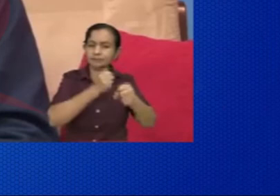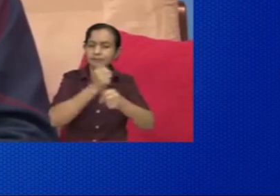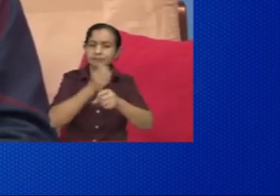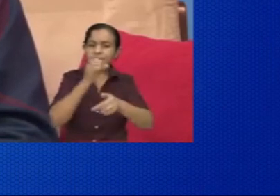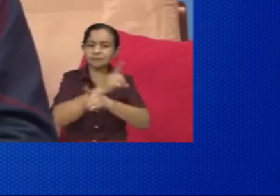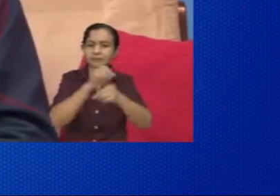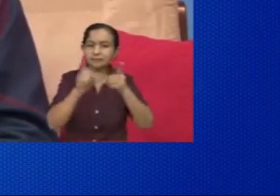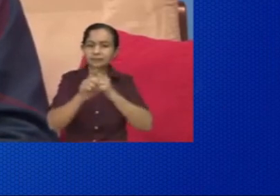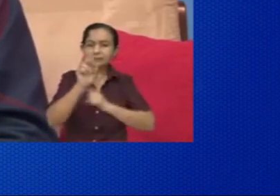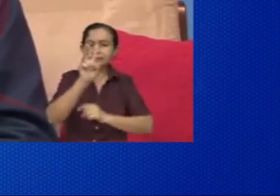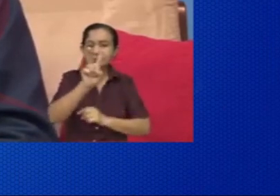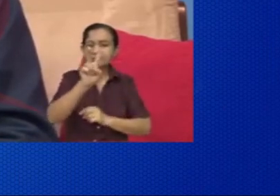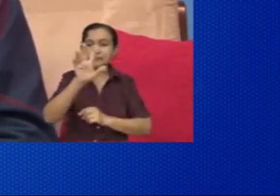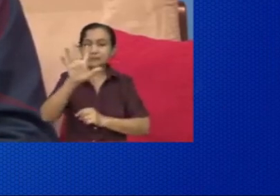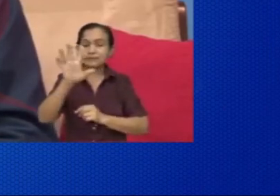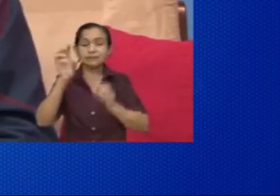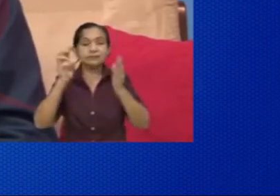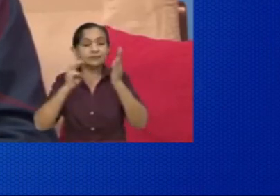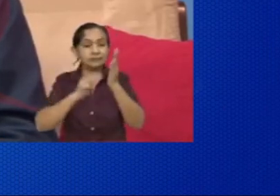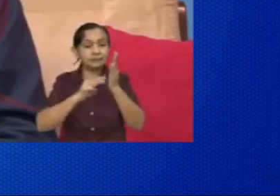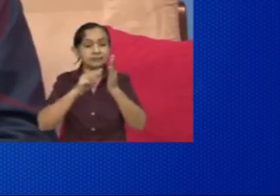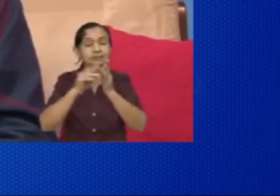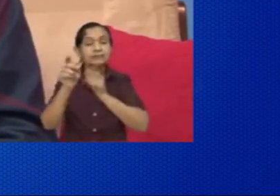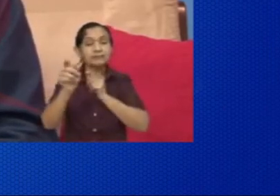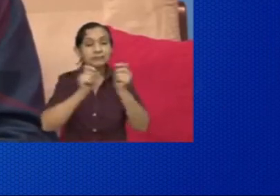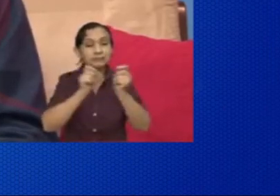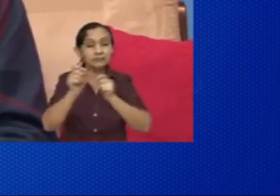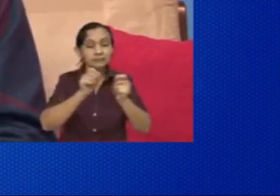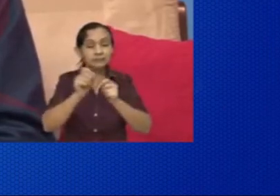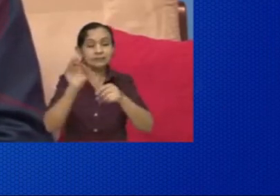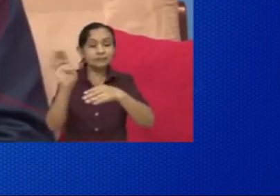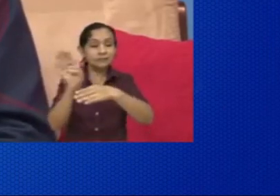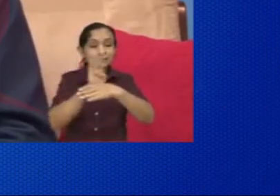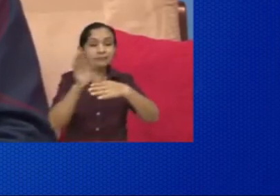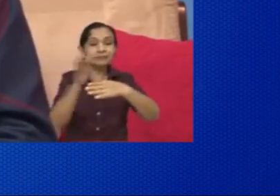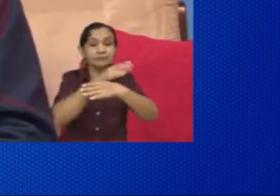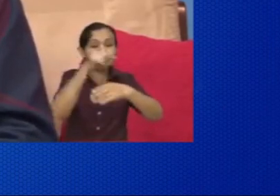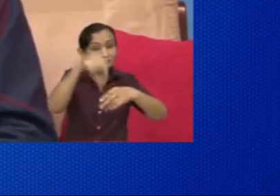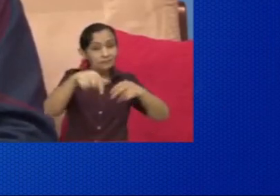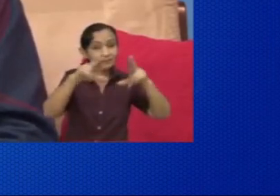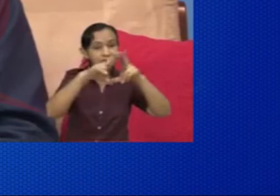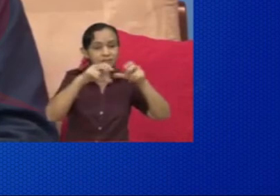como 25 millones de dólares a los bancos. Ahorita no debemos ni un centavo.